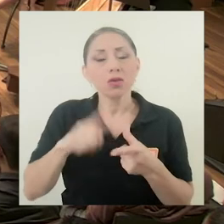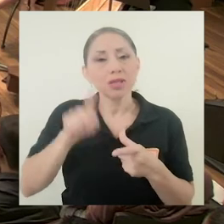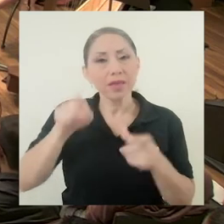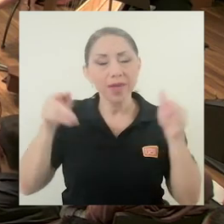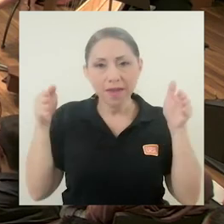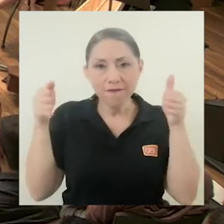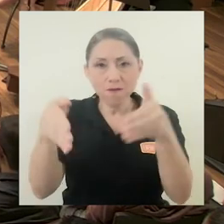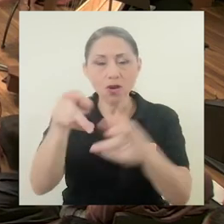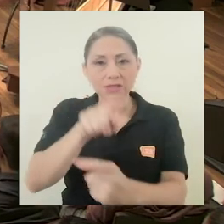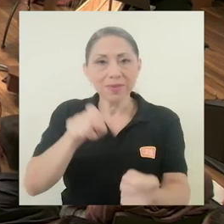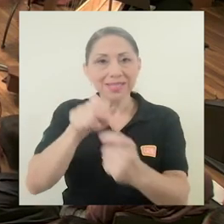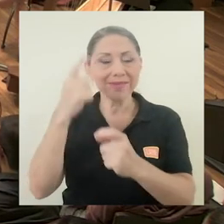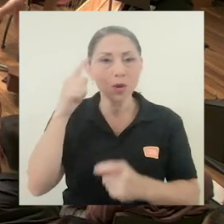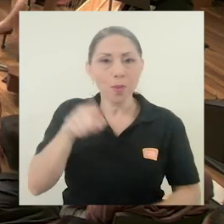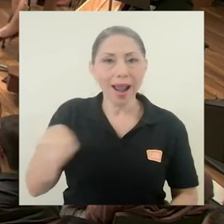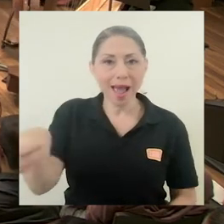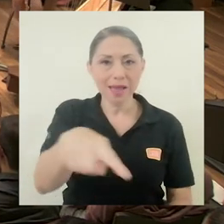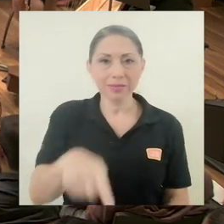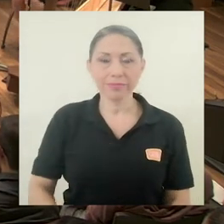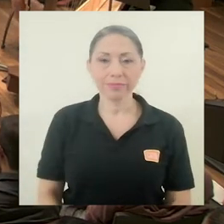específico para nuestro sector.